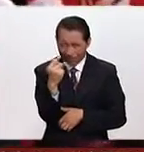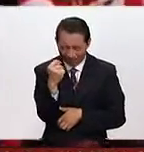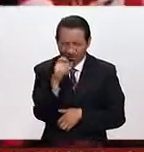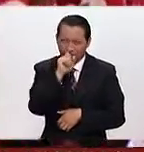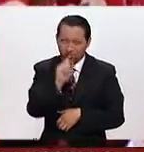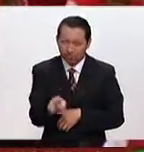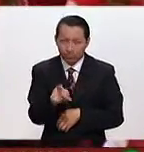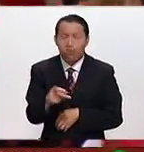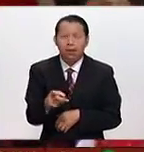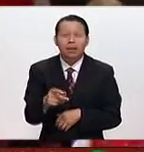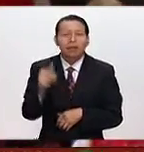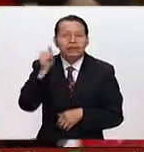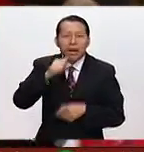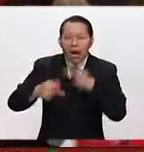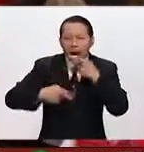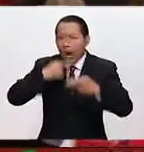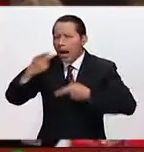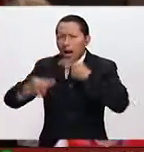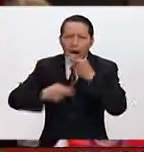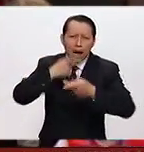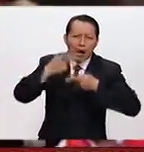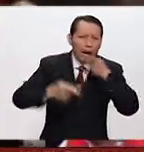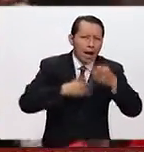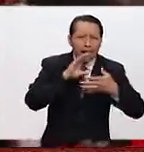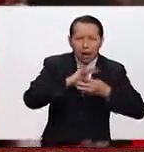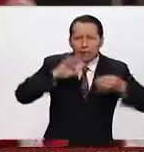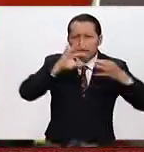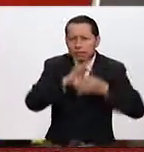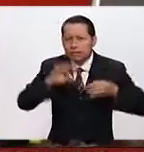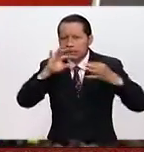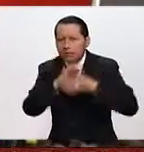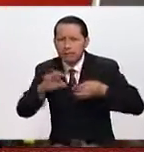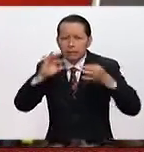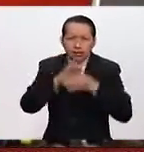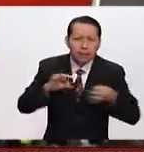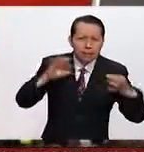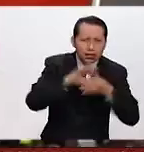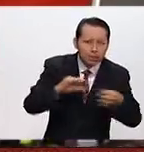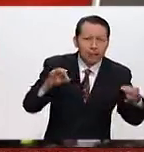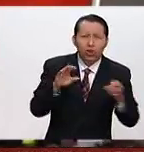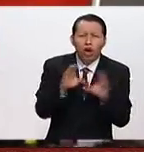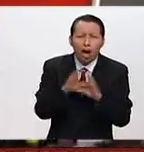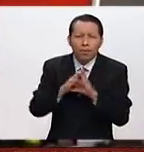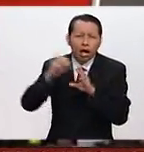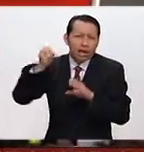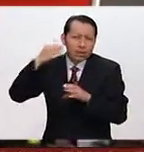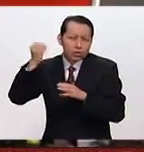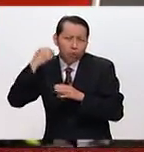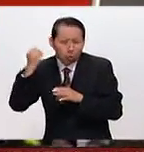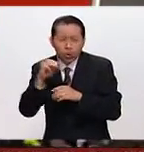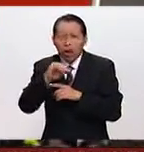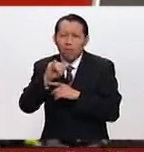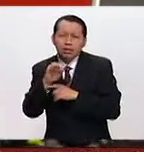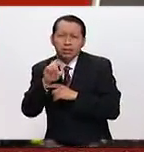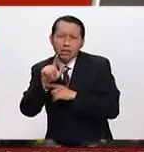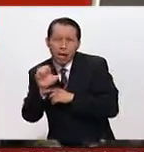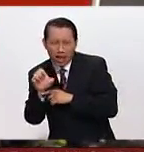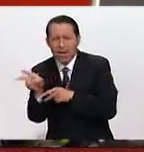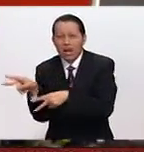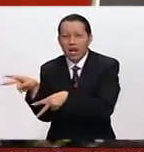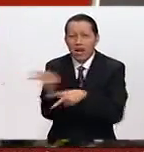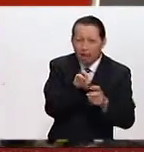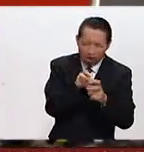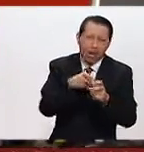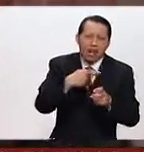Y de lo único que se hablaba en ese momento era del presunto plagio de Melania Trump junto con las reacciones de la